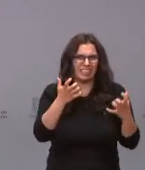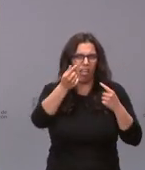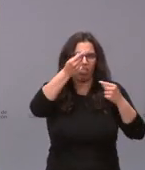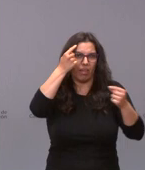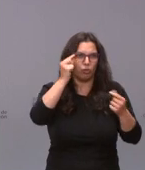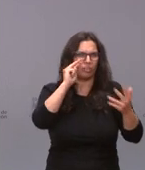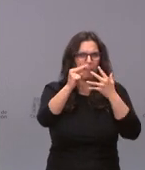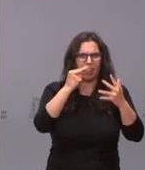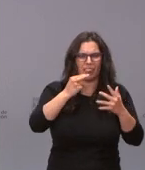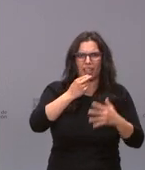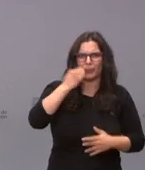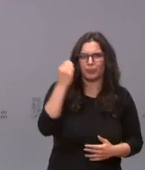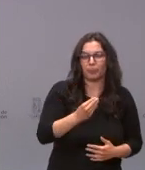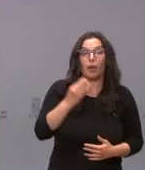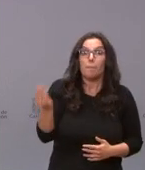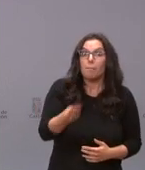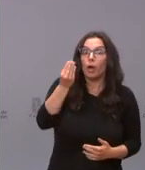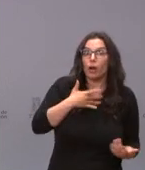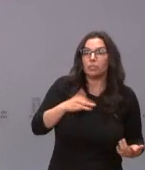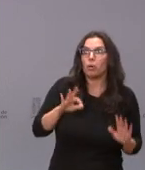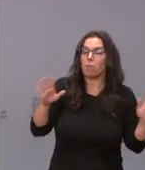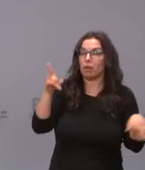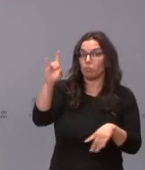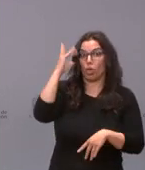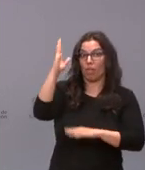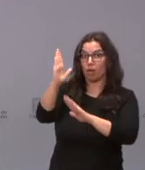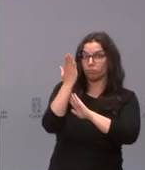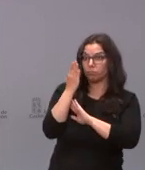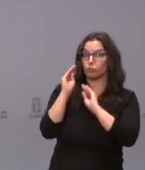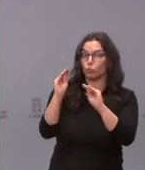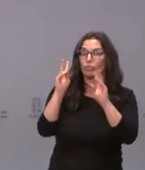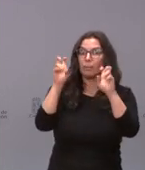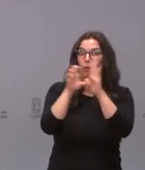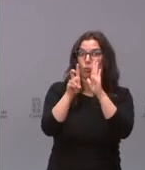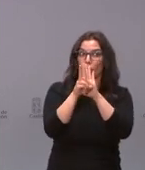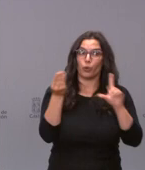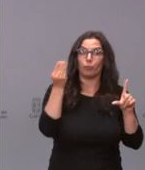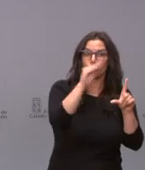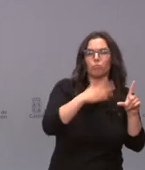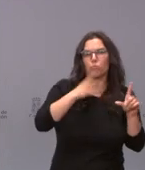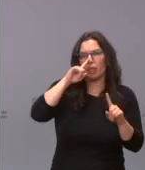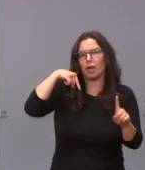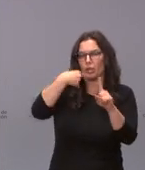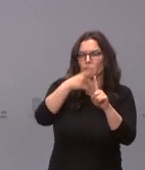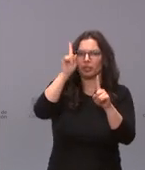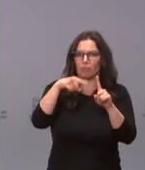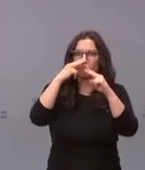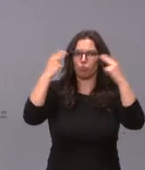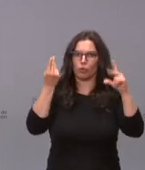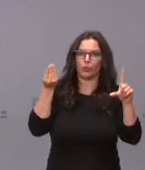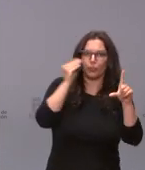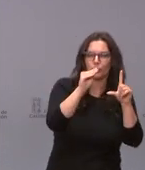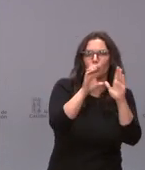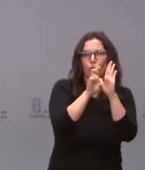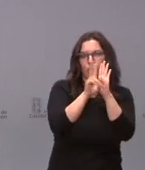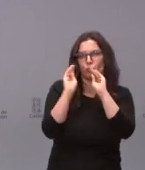mejorar pues yo admito su sugerencia y no descarto que el próximo año tengamos publicados también el currículum de